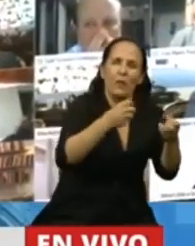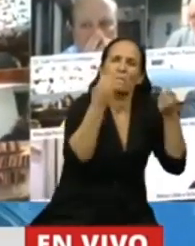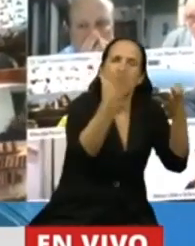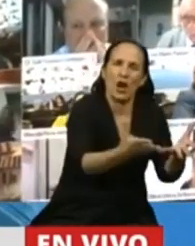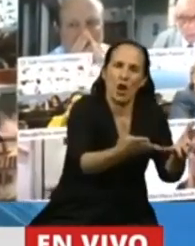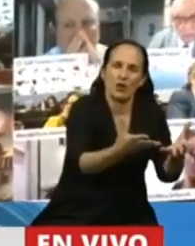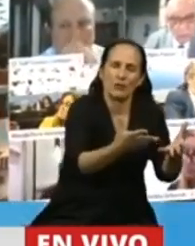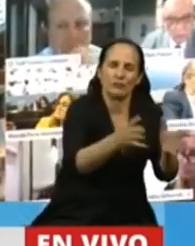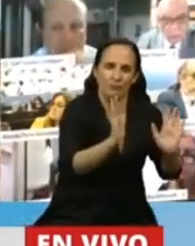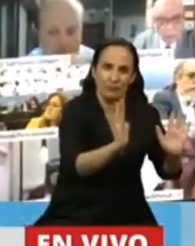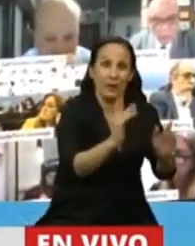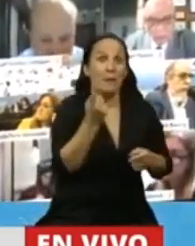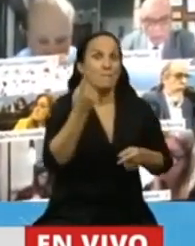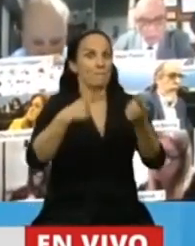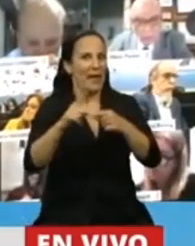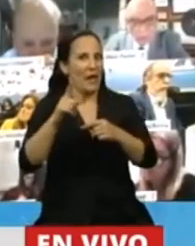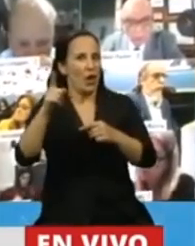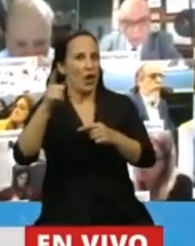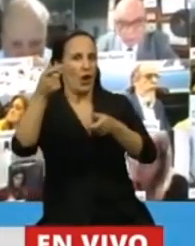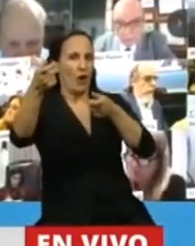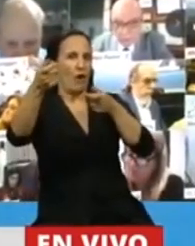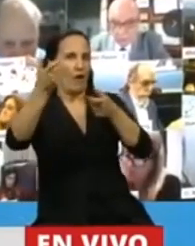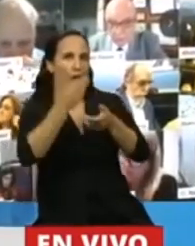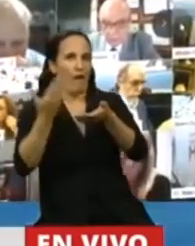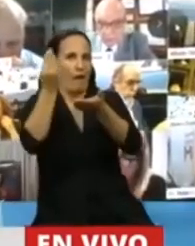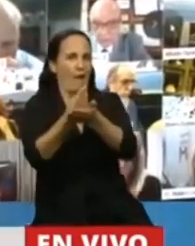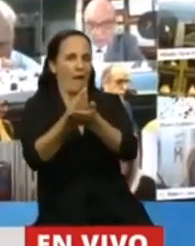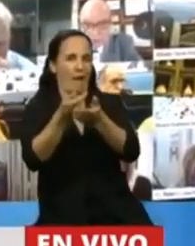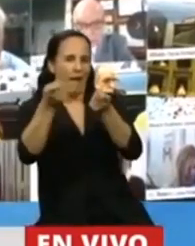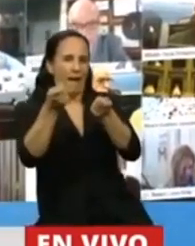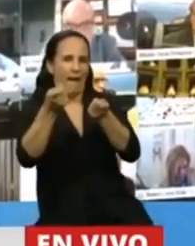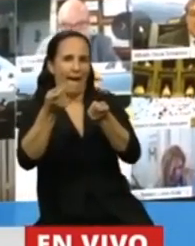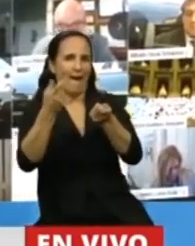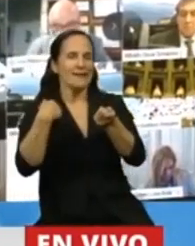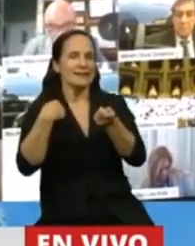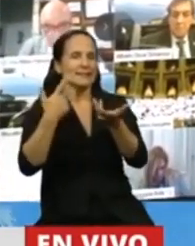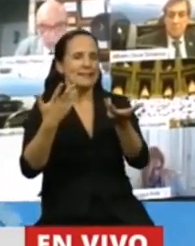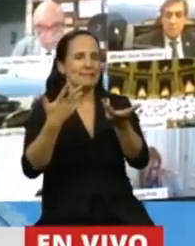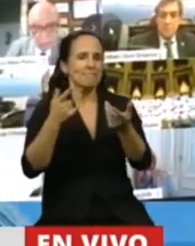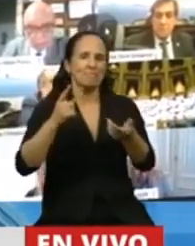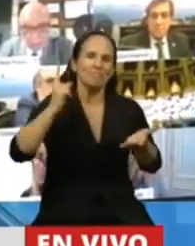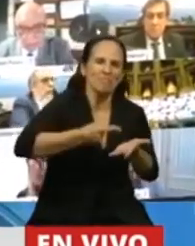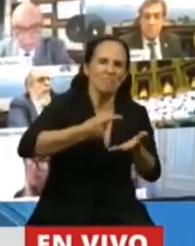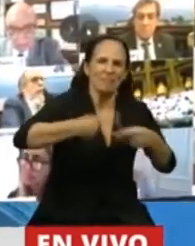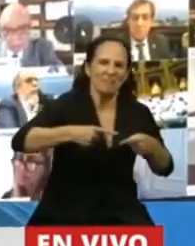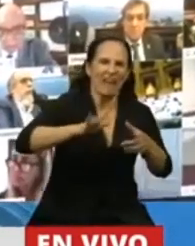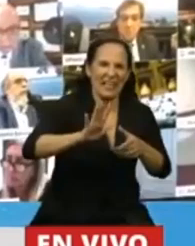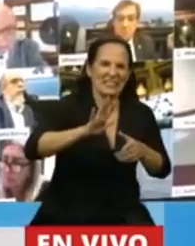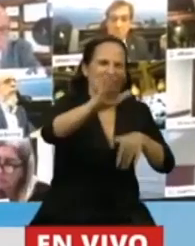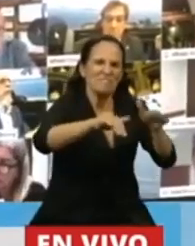conduce la transición baja al barro, es difícil que esa convocatoria tenga la legitimidad y la amplitud